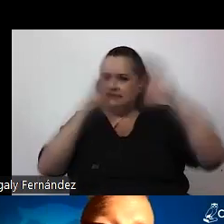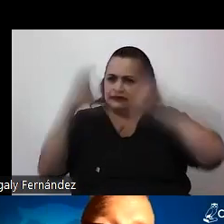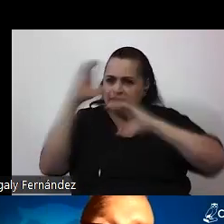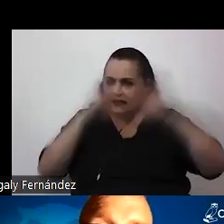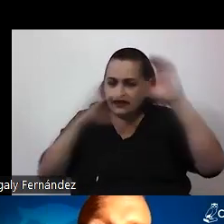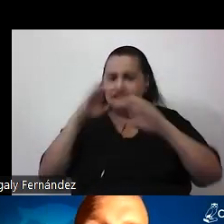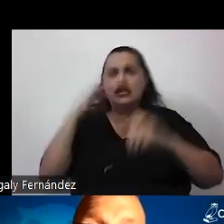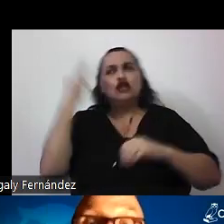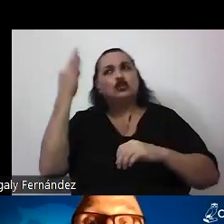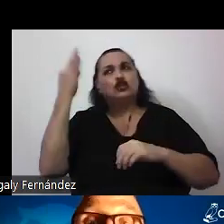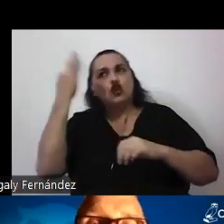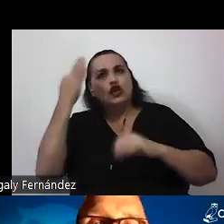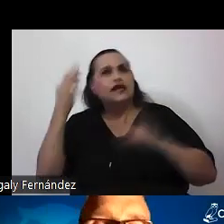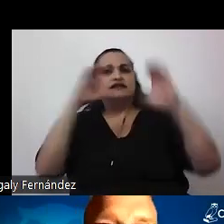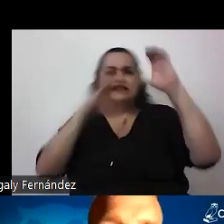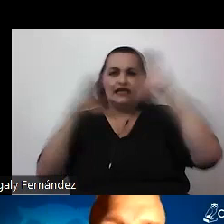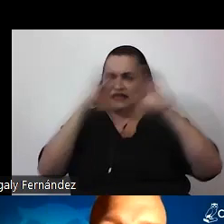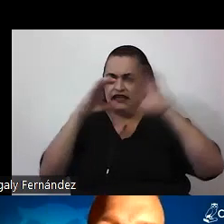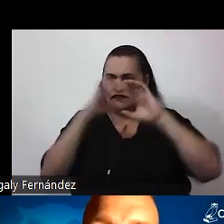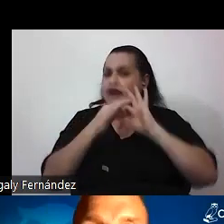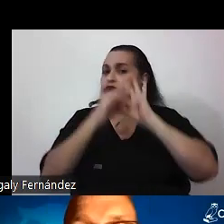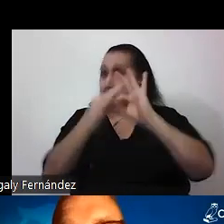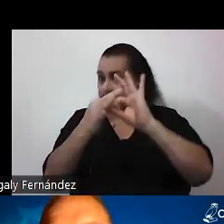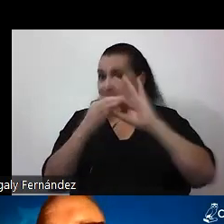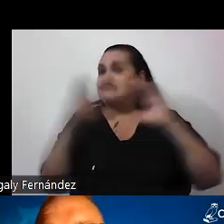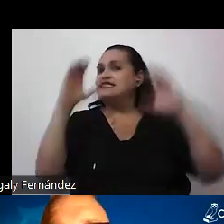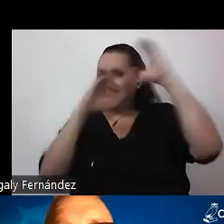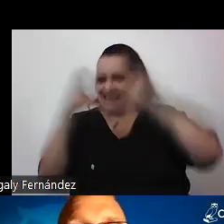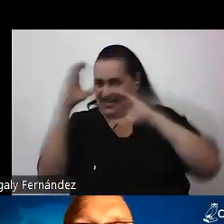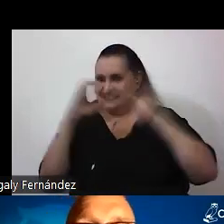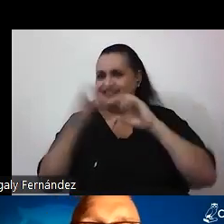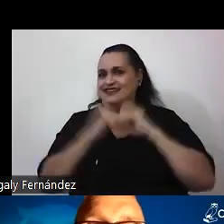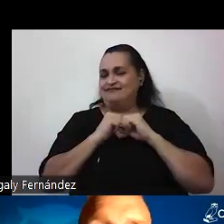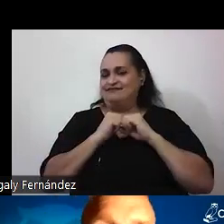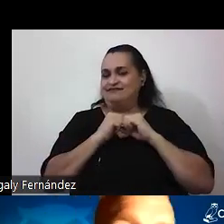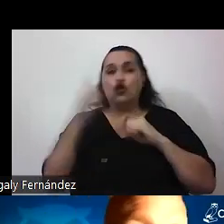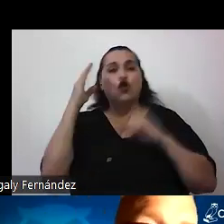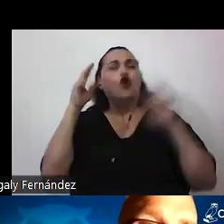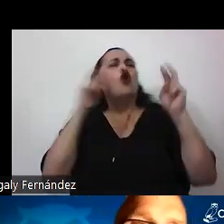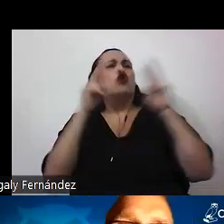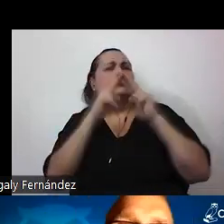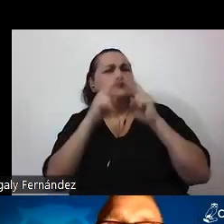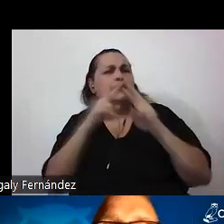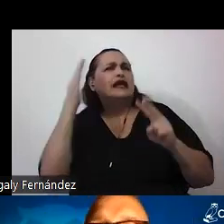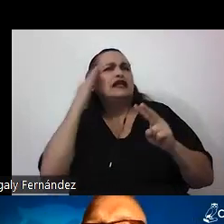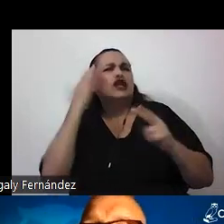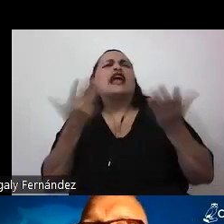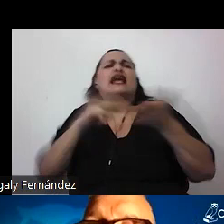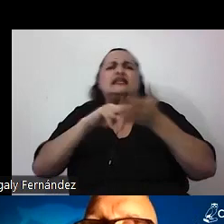las teorías científicas y sobre la ciencia o sea un conocimiento acerca de qué es y cómo funciona la ciencia